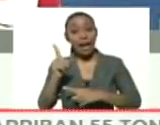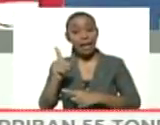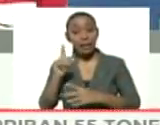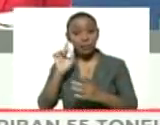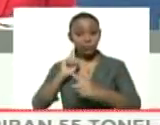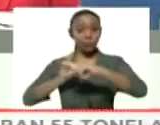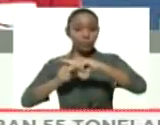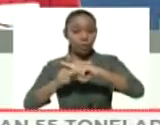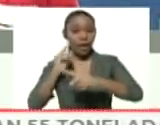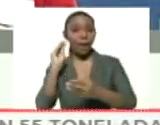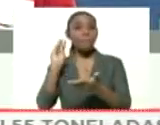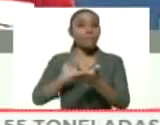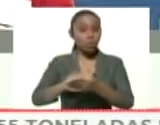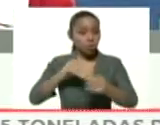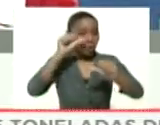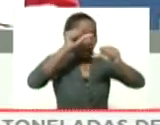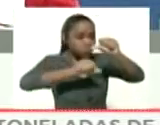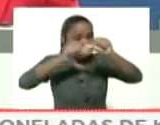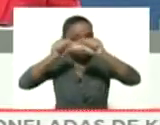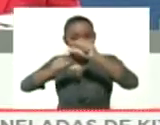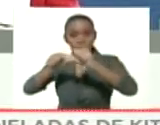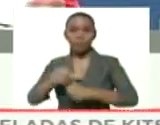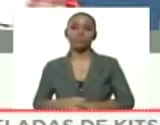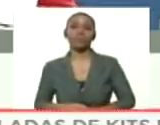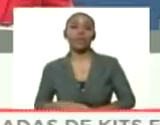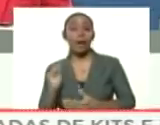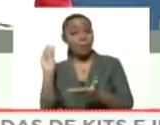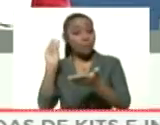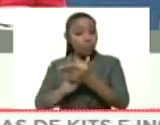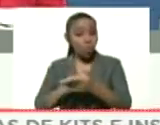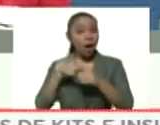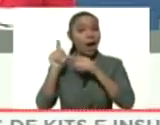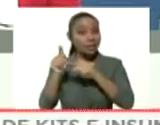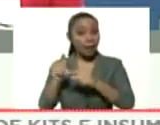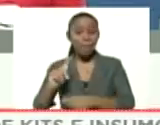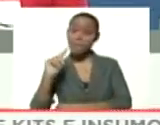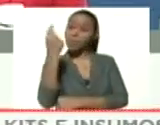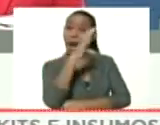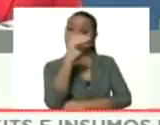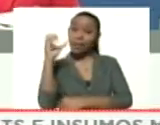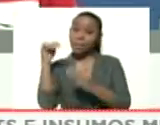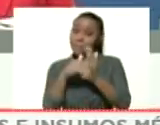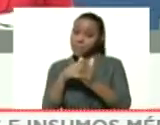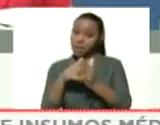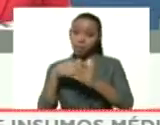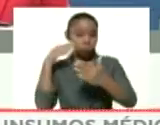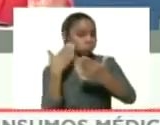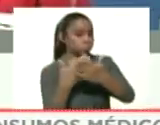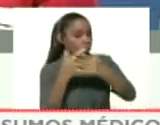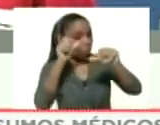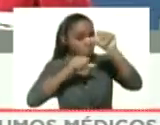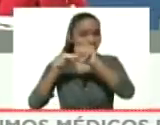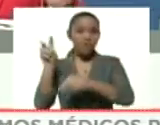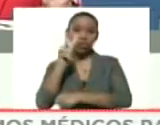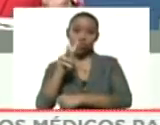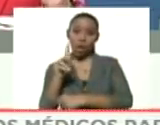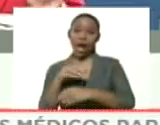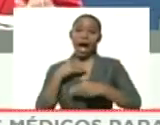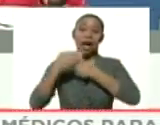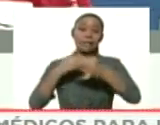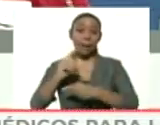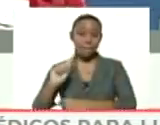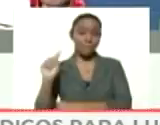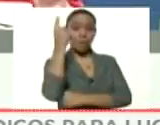detección y en aplicación de las pruebas. Con la aplicación de estas primeras 500 mil pruebas, Venezuela pasa a ser el primer